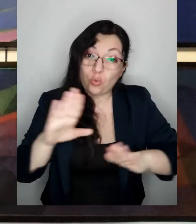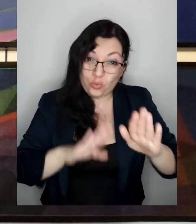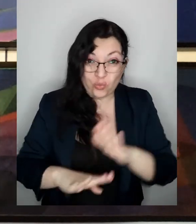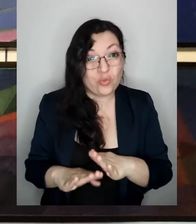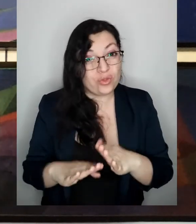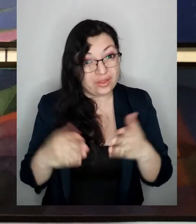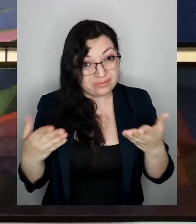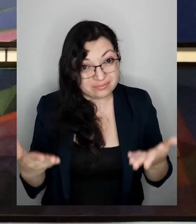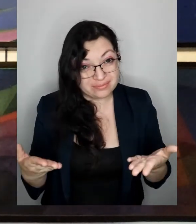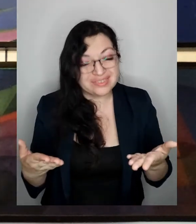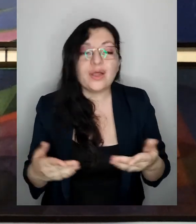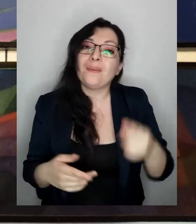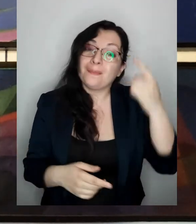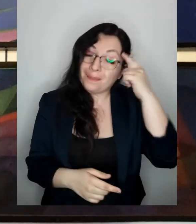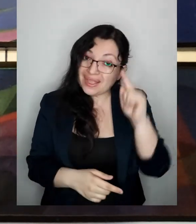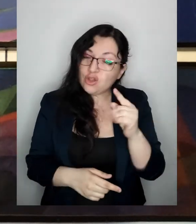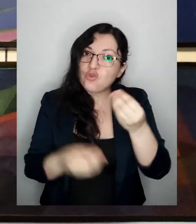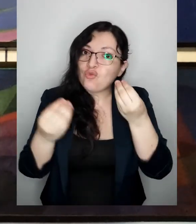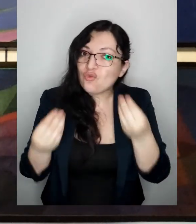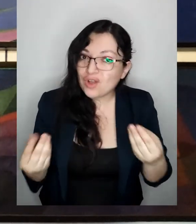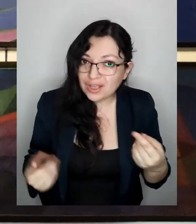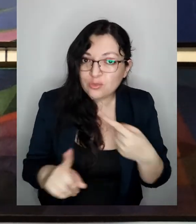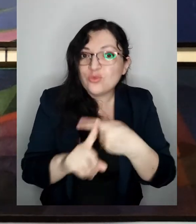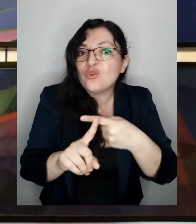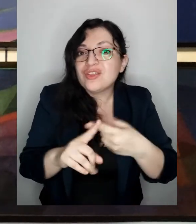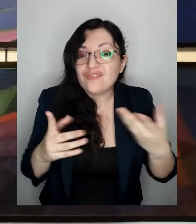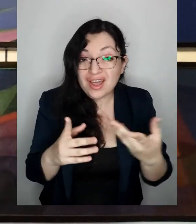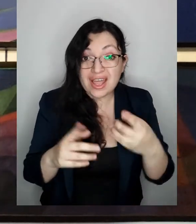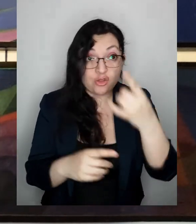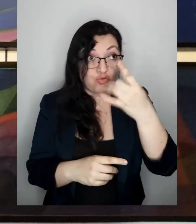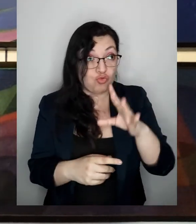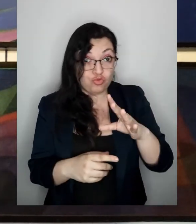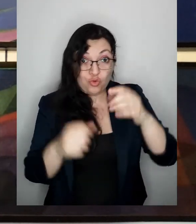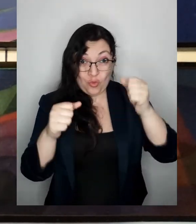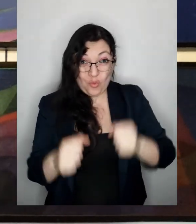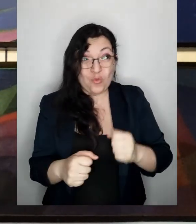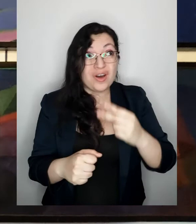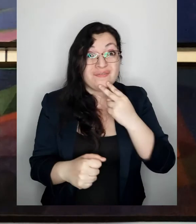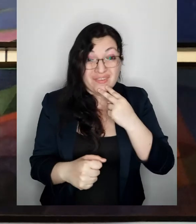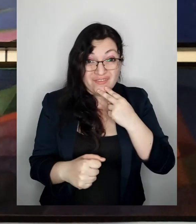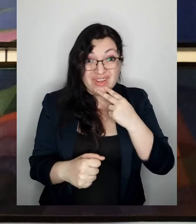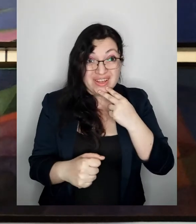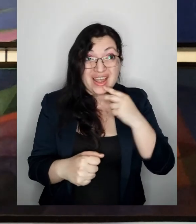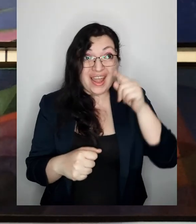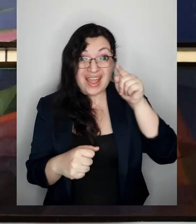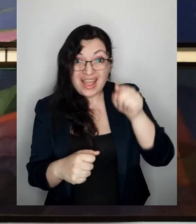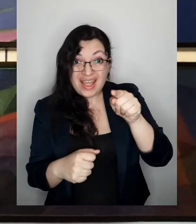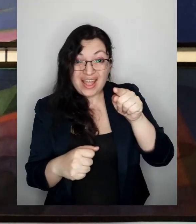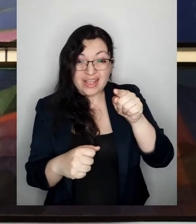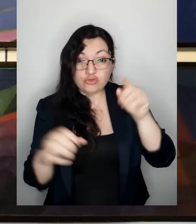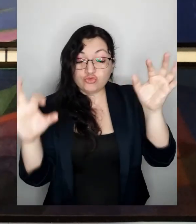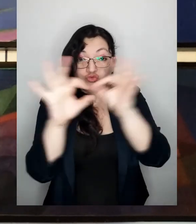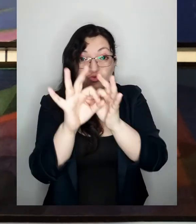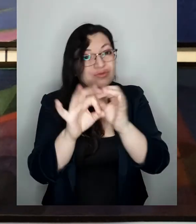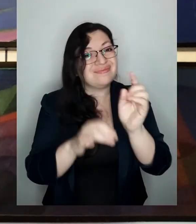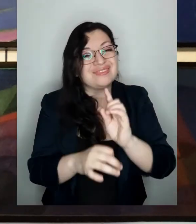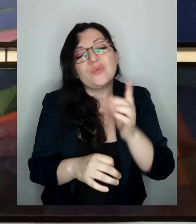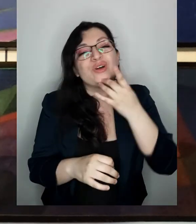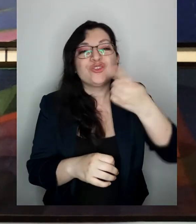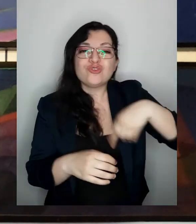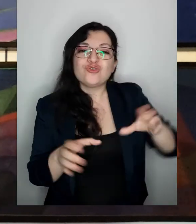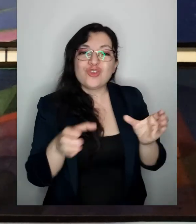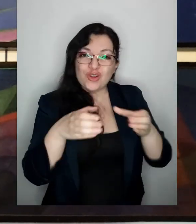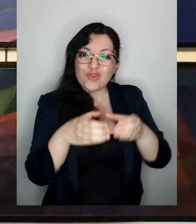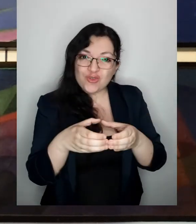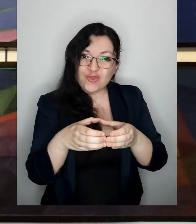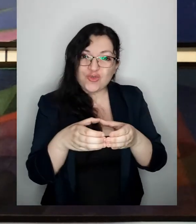la buena noticia es que no va a ser la única forma de vivir el eclipse este año estaremos con el grupo de astronomía inclusiva transmitiendo